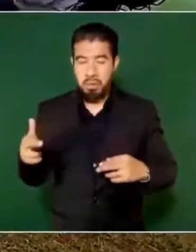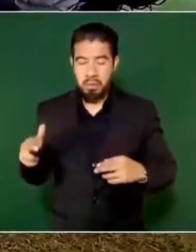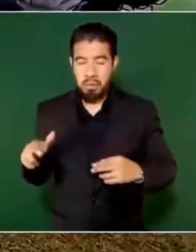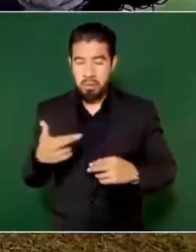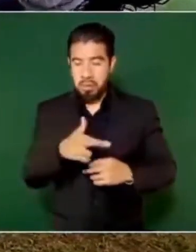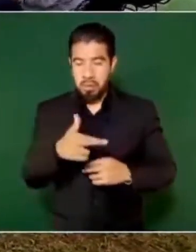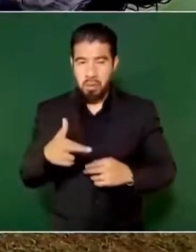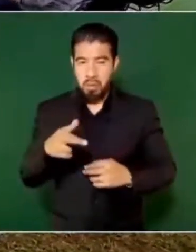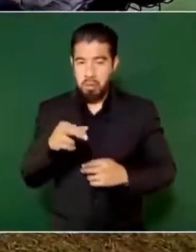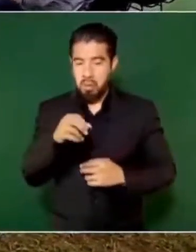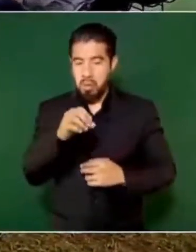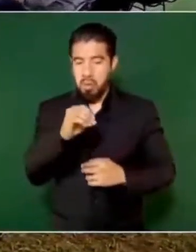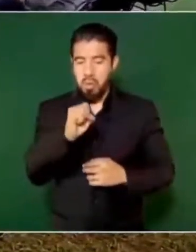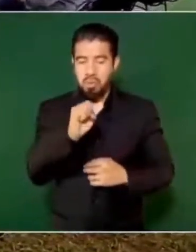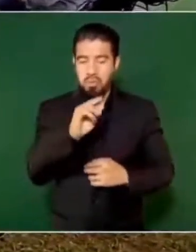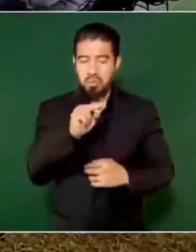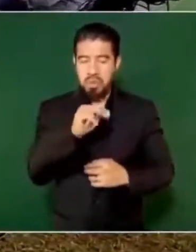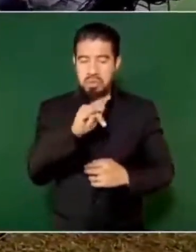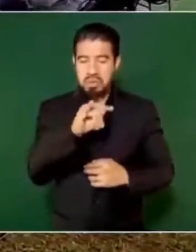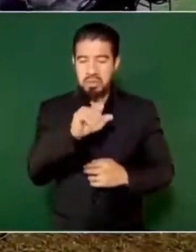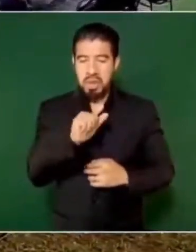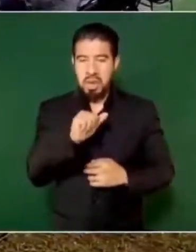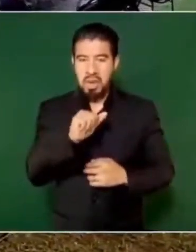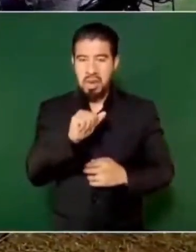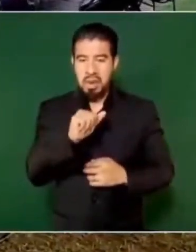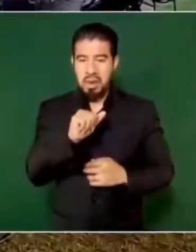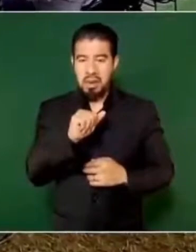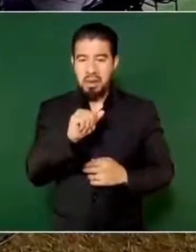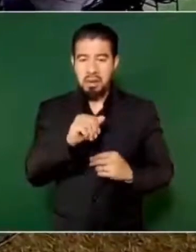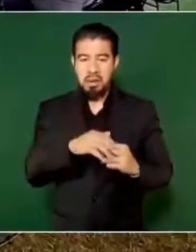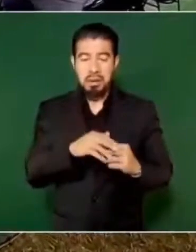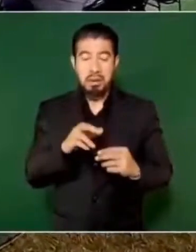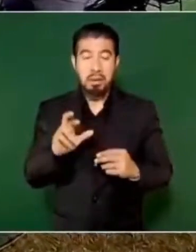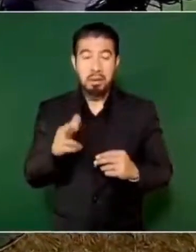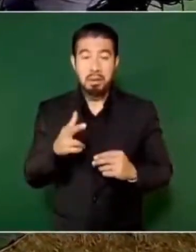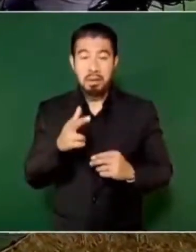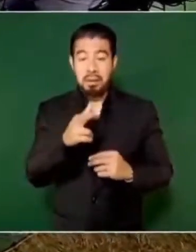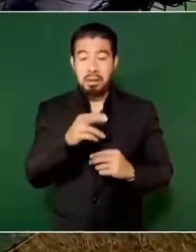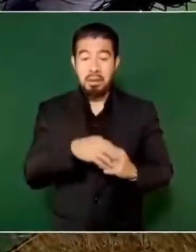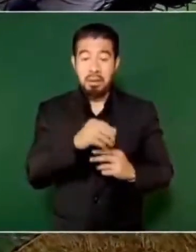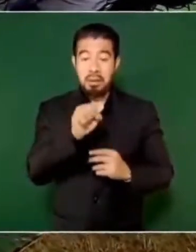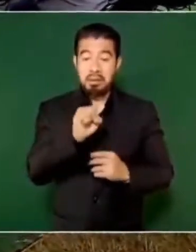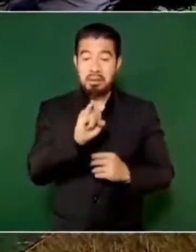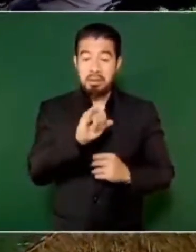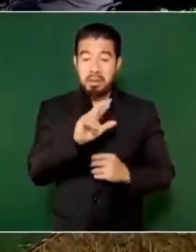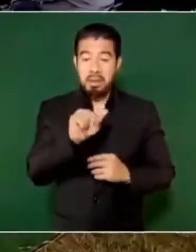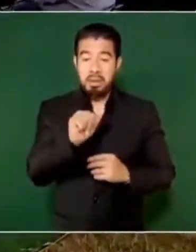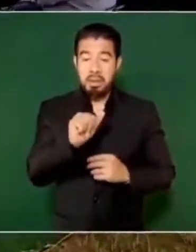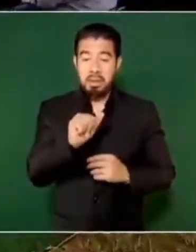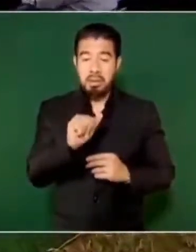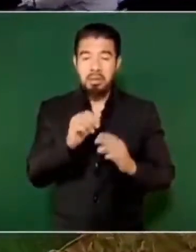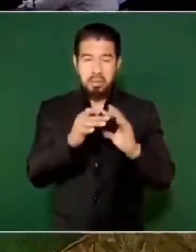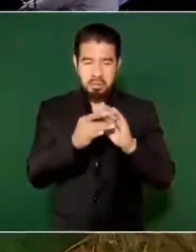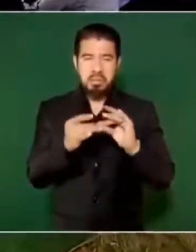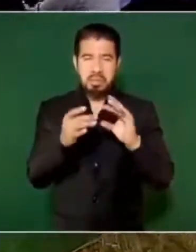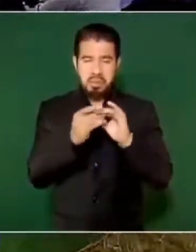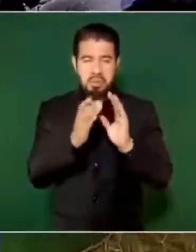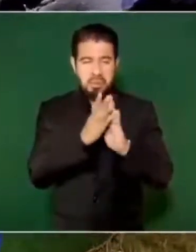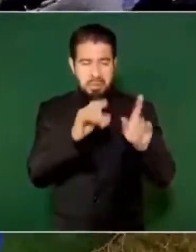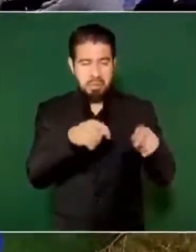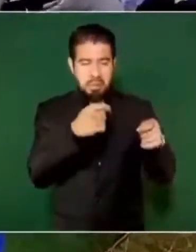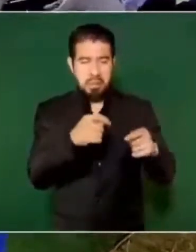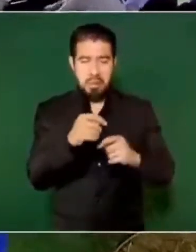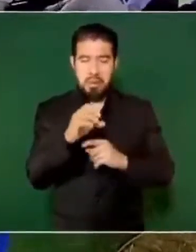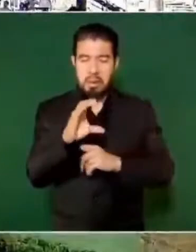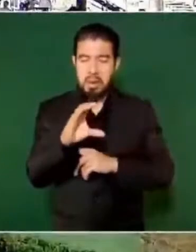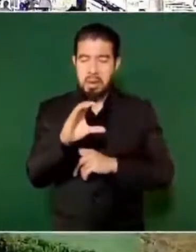Sí, es que el río de la sierra, ¿por qué no lo explicas? Entonces, claro, el